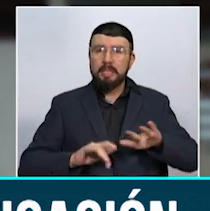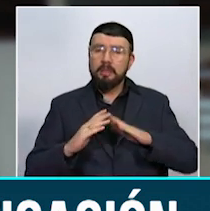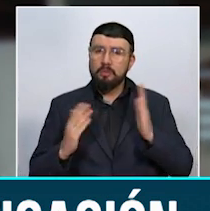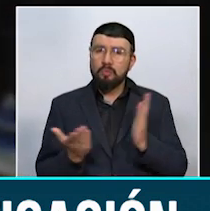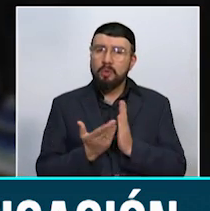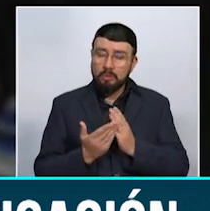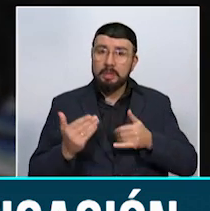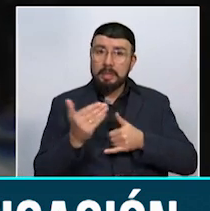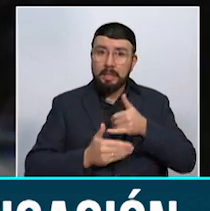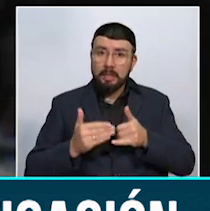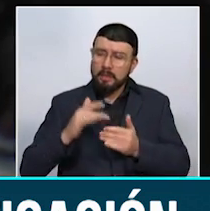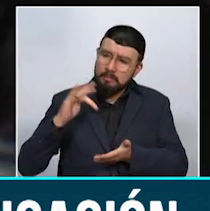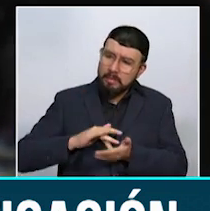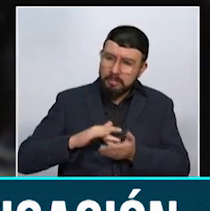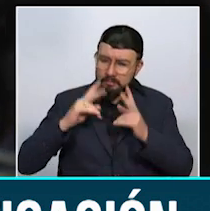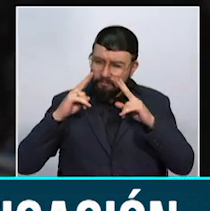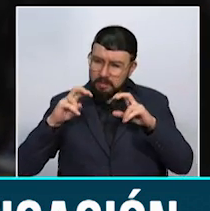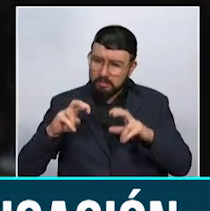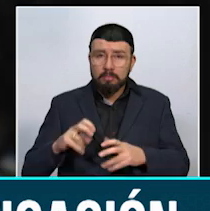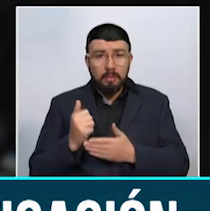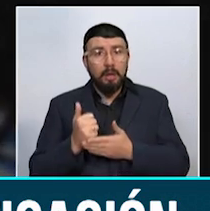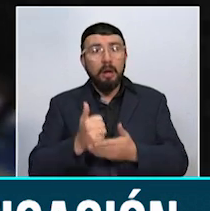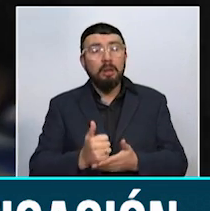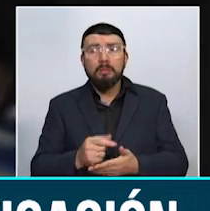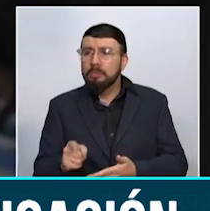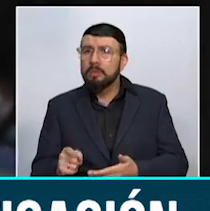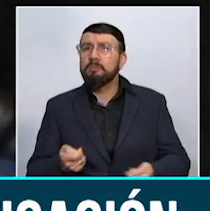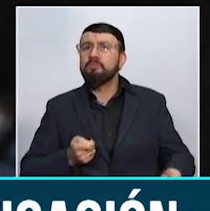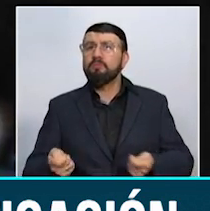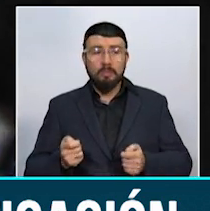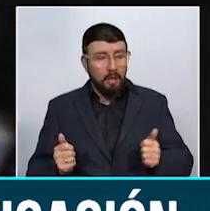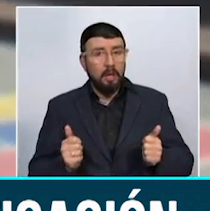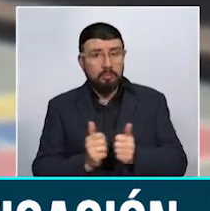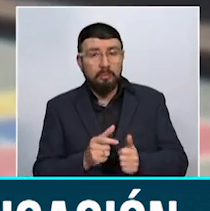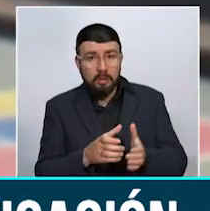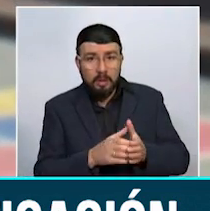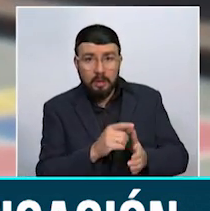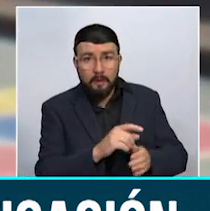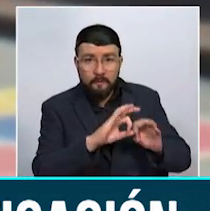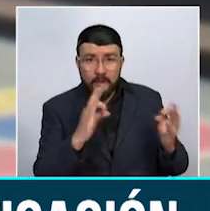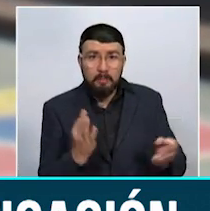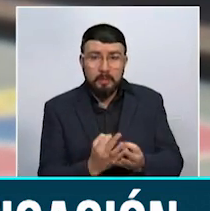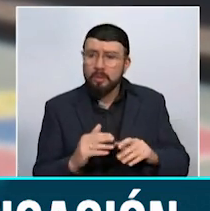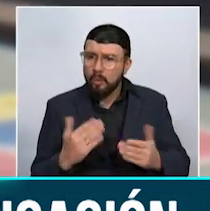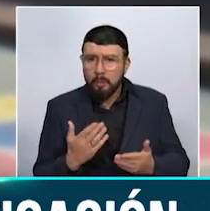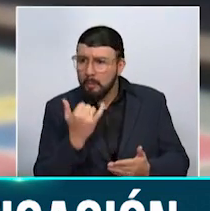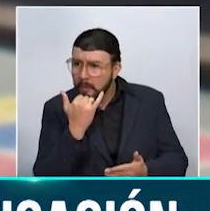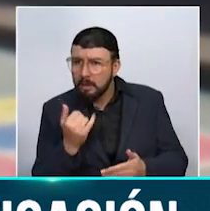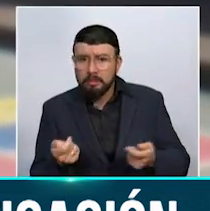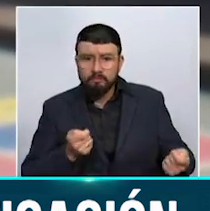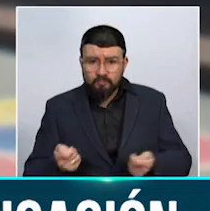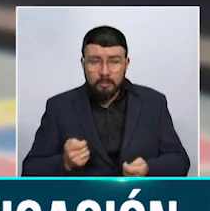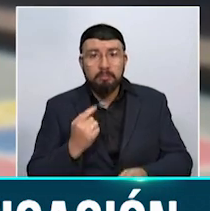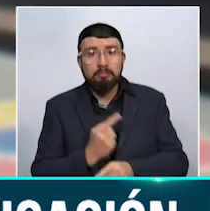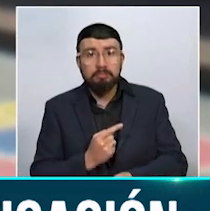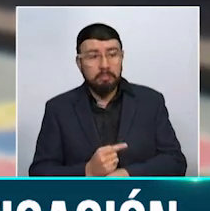Departamental, que activó la ruta de atención para determinar, con ayuda de la Comisaría de Familia, cómo ocurrieron los hechos y el